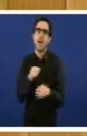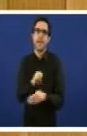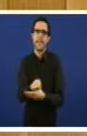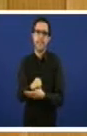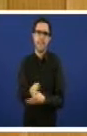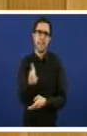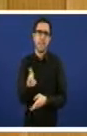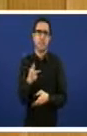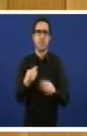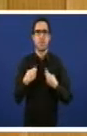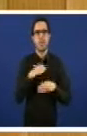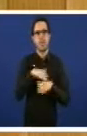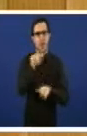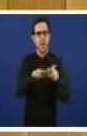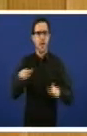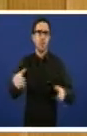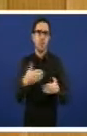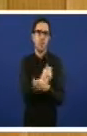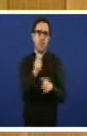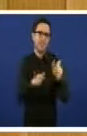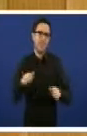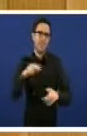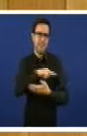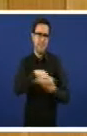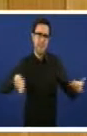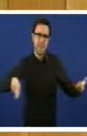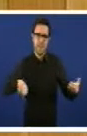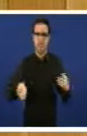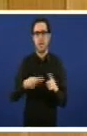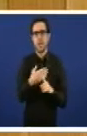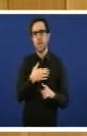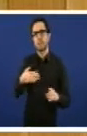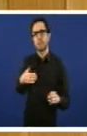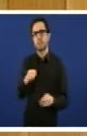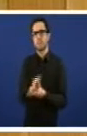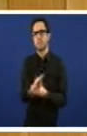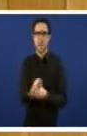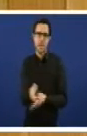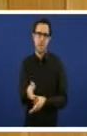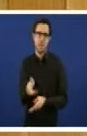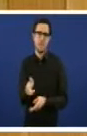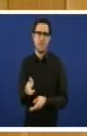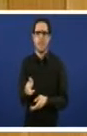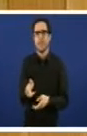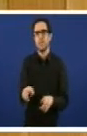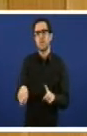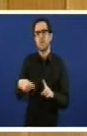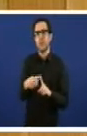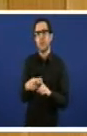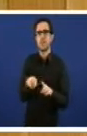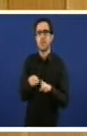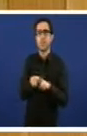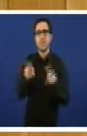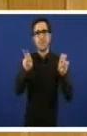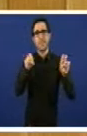a poboación galega. Queremos que formalicen esta garantía e que non volverá a suceder o desastre da tarxeta sanitaria